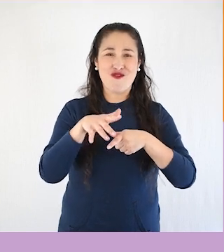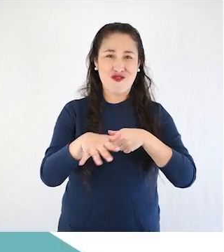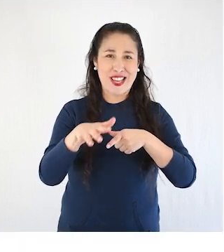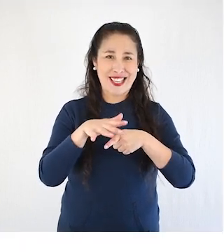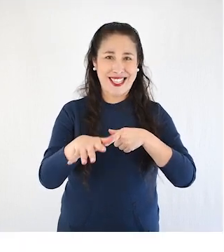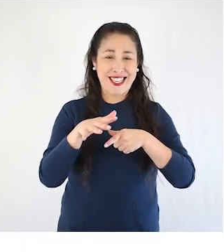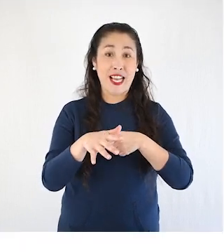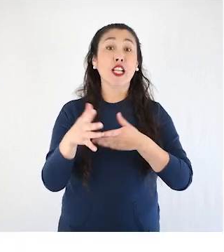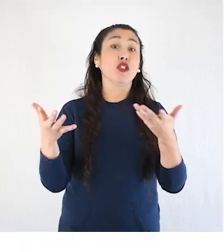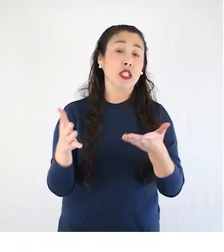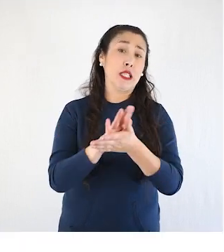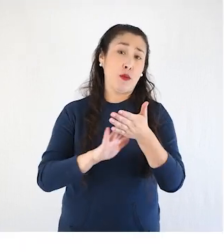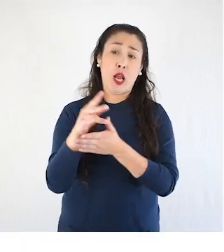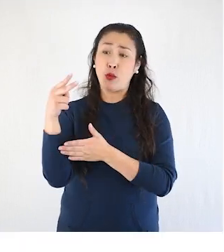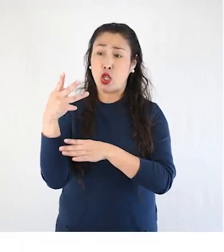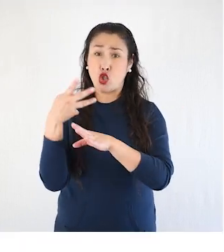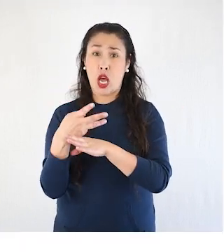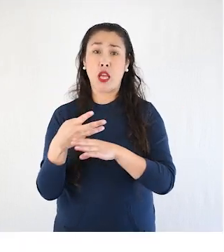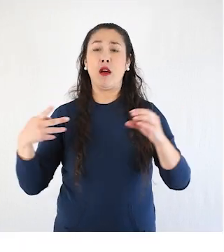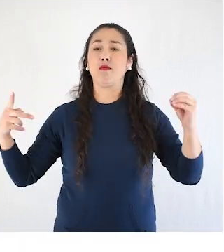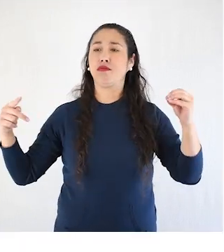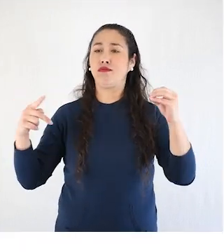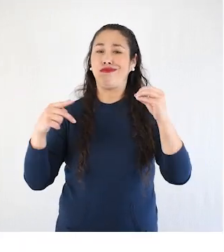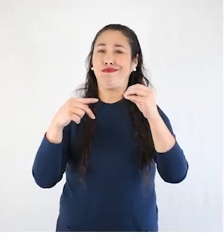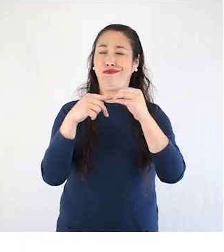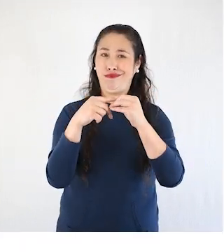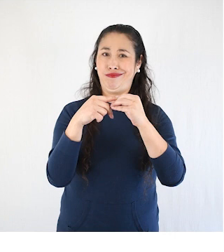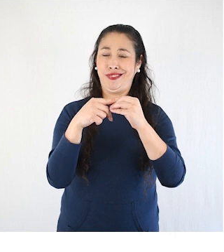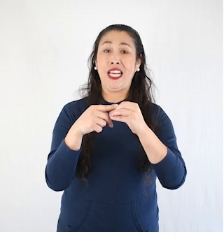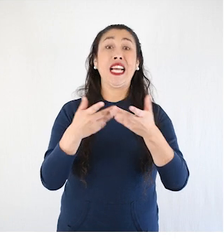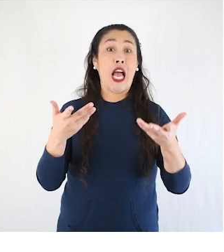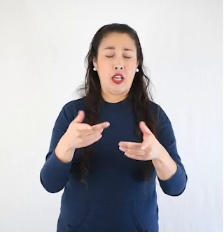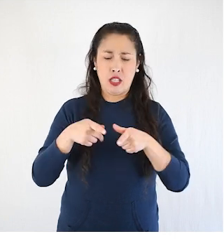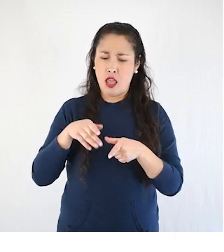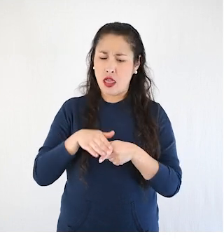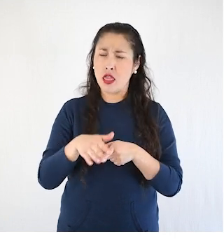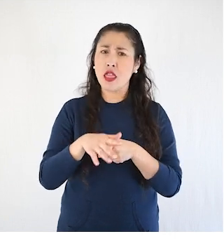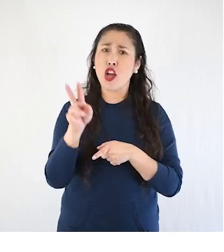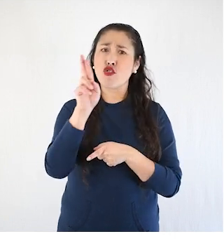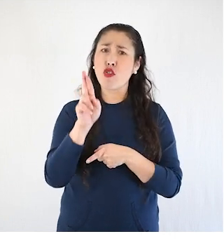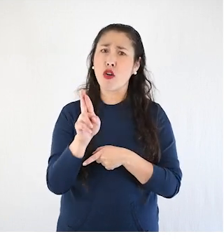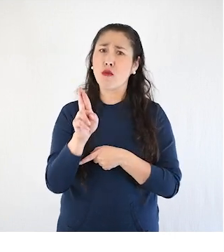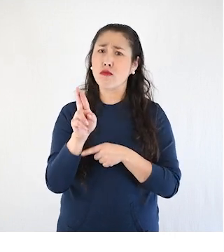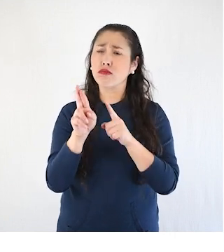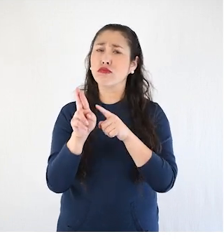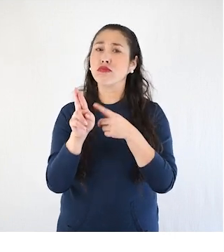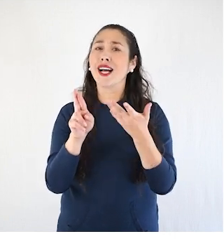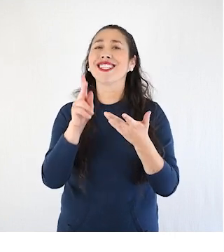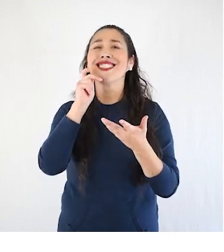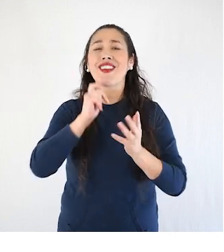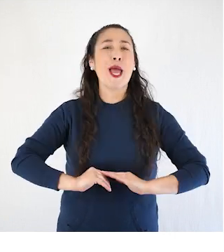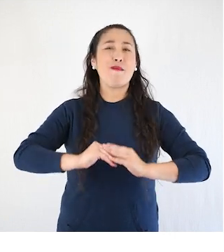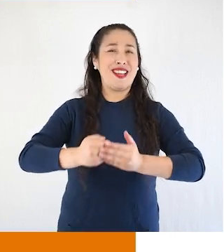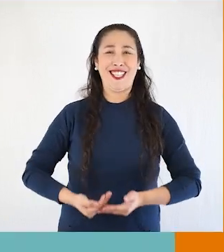espermatozoide, lo que puede ocurrir si tenemos relaciones sexuales. Si hay menstruación, quiere decir que la mujer no se ha embarazado.